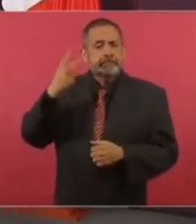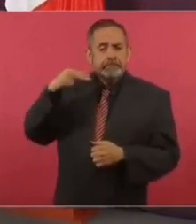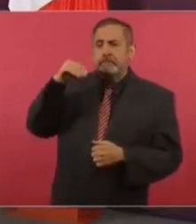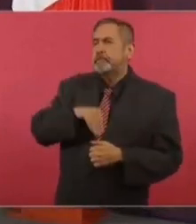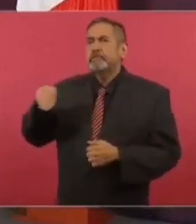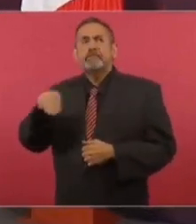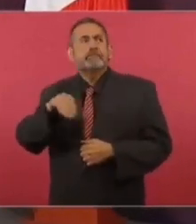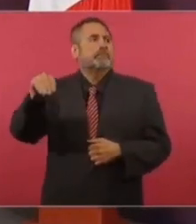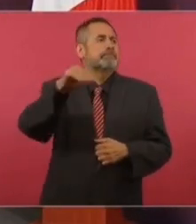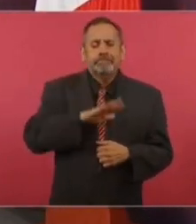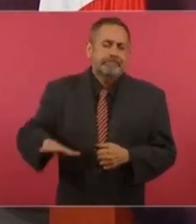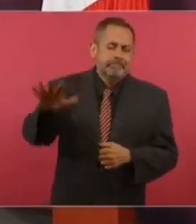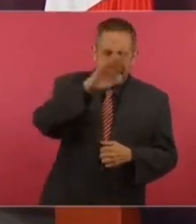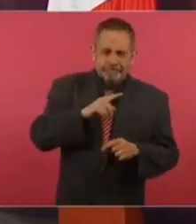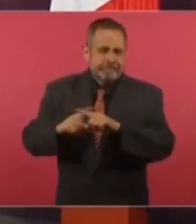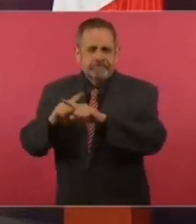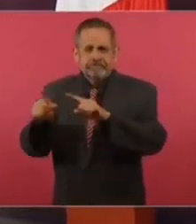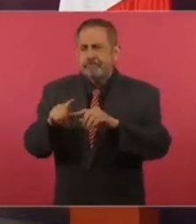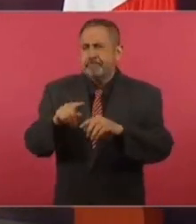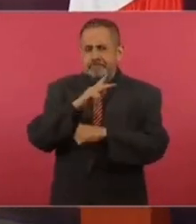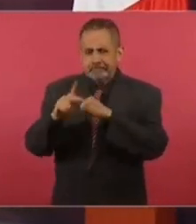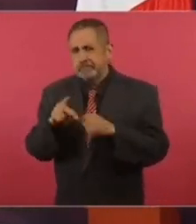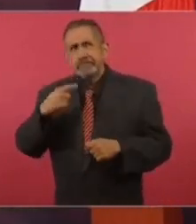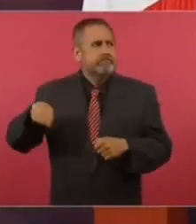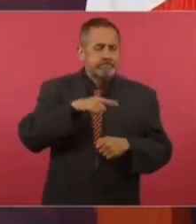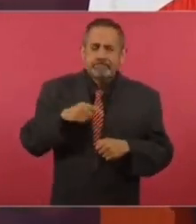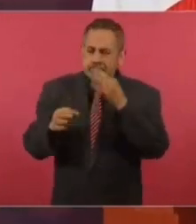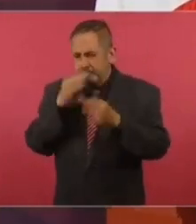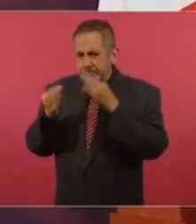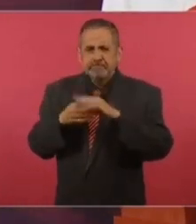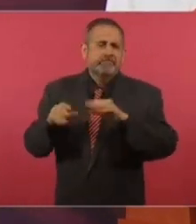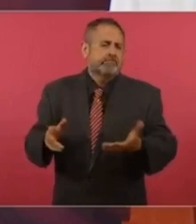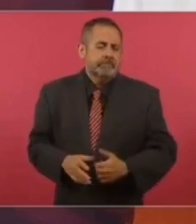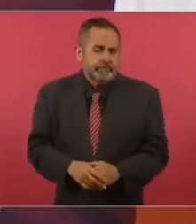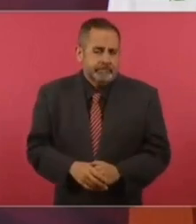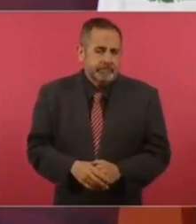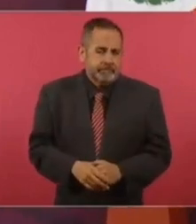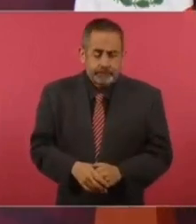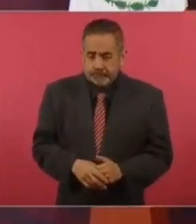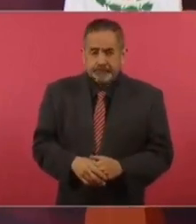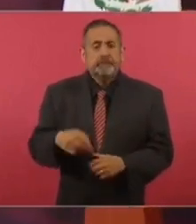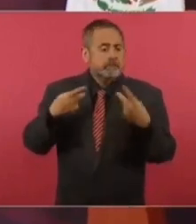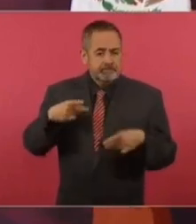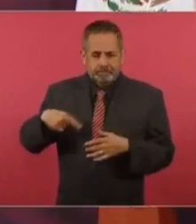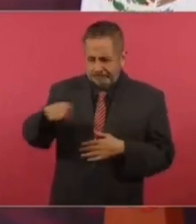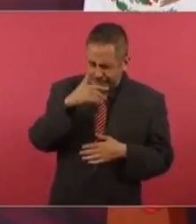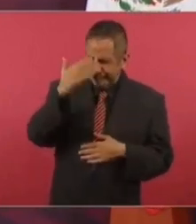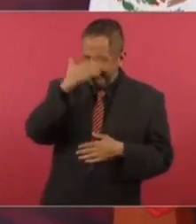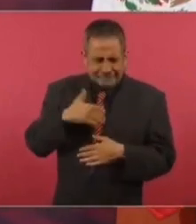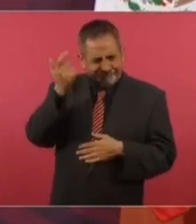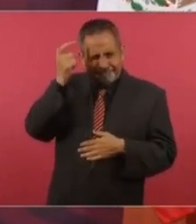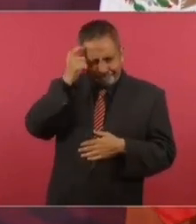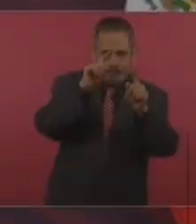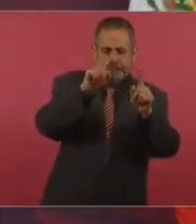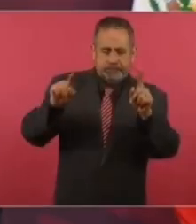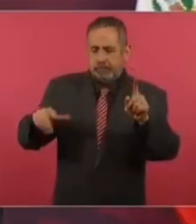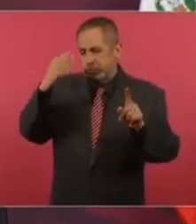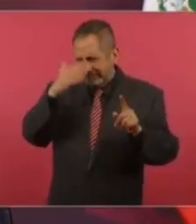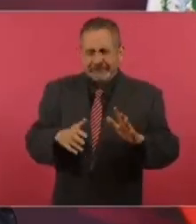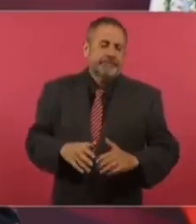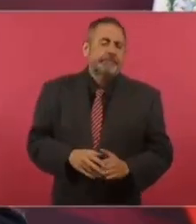por todas las regiones del país. La gente está muy consciente en todos lados,